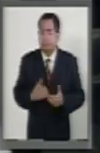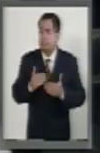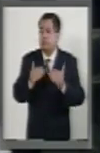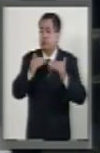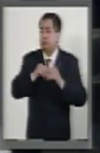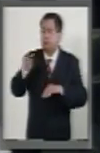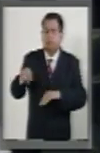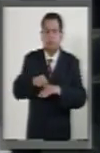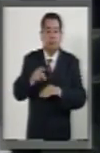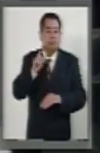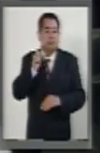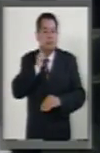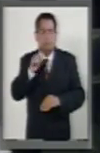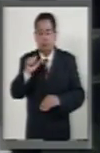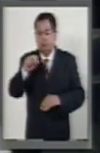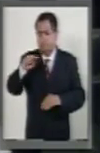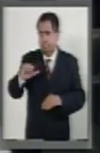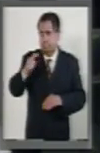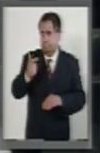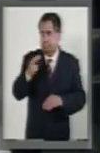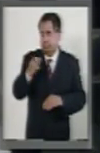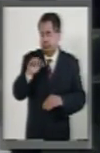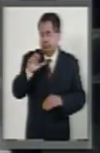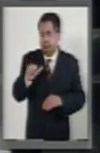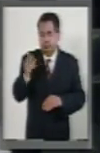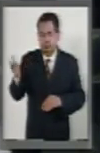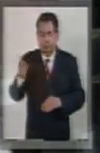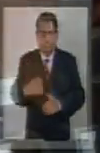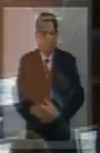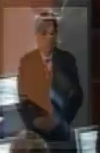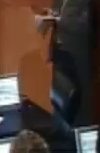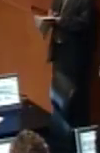En uso de la palabra, la senadora Ana Gabriela Guevara para hablar a favor del dictamen.